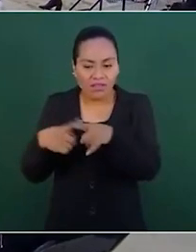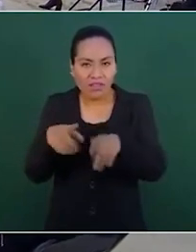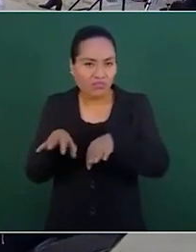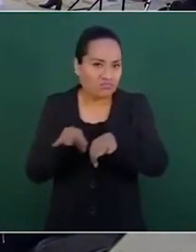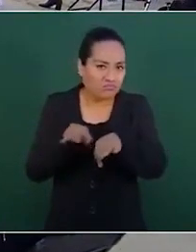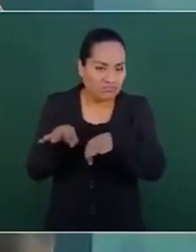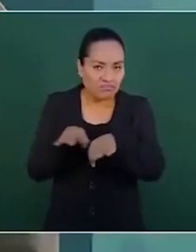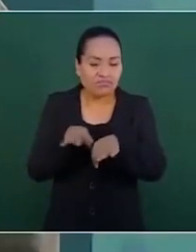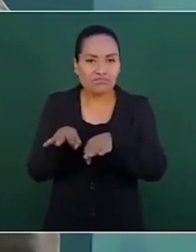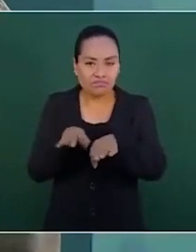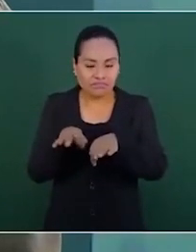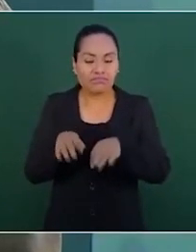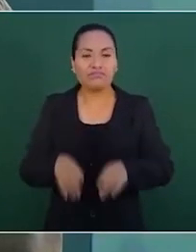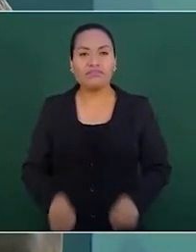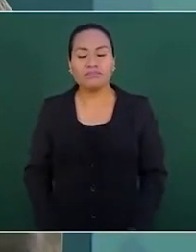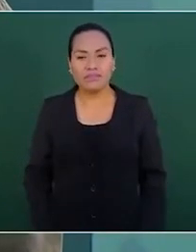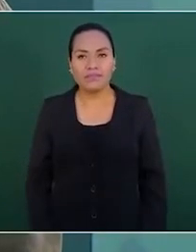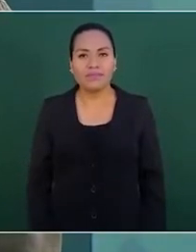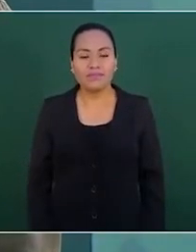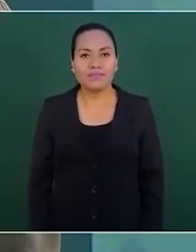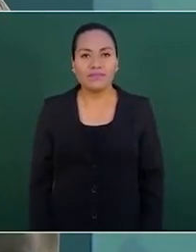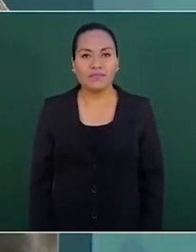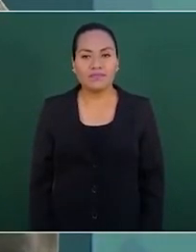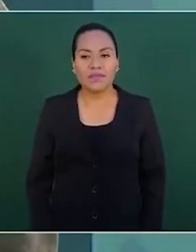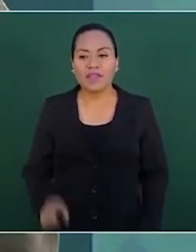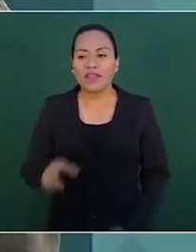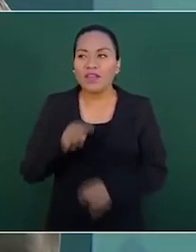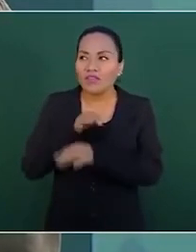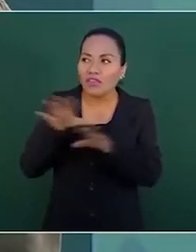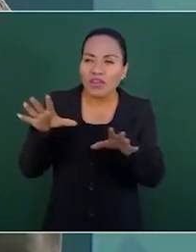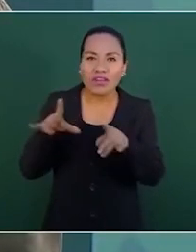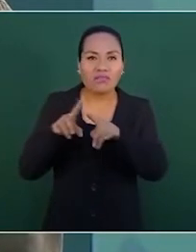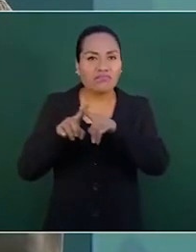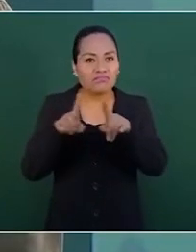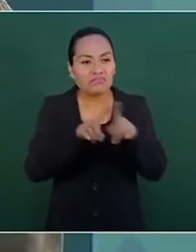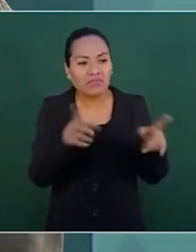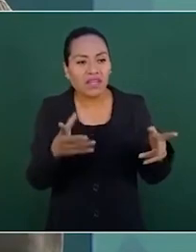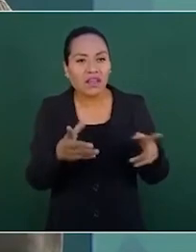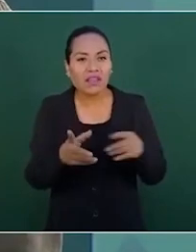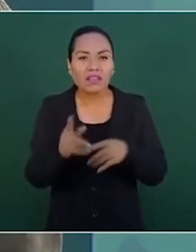de difusión en los medios,